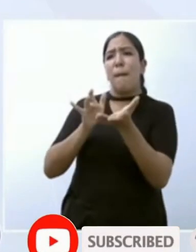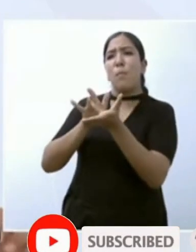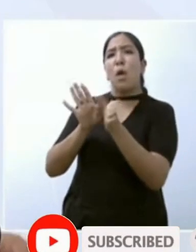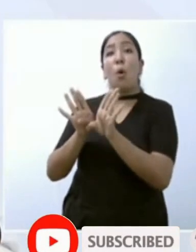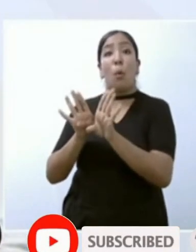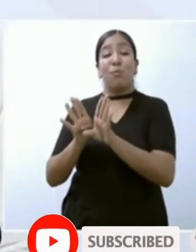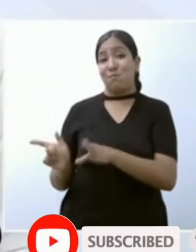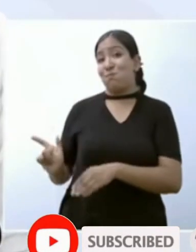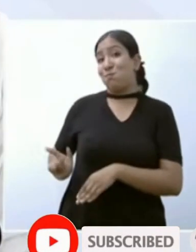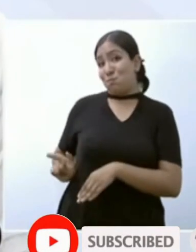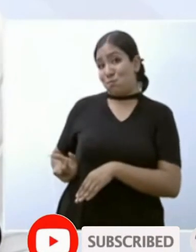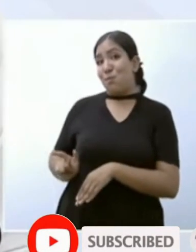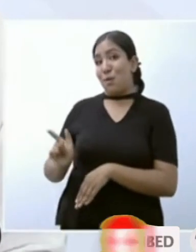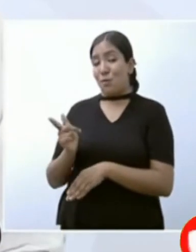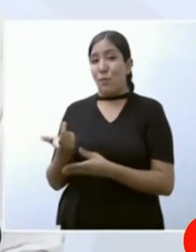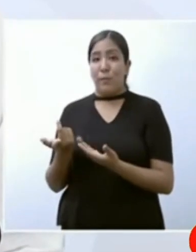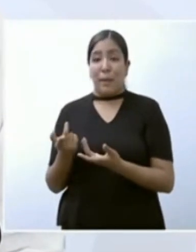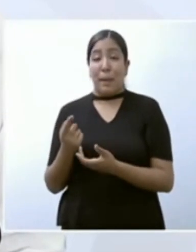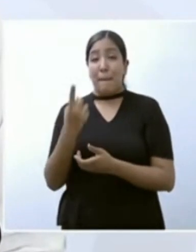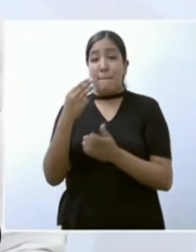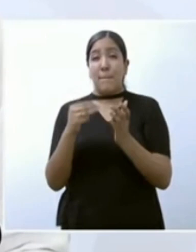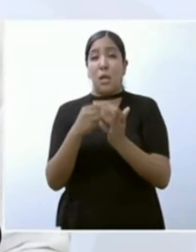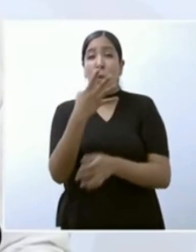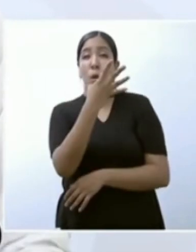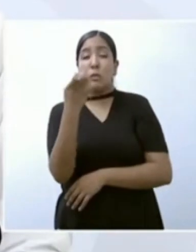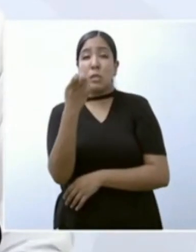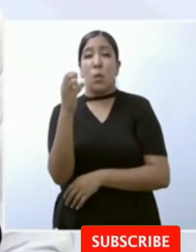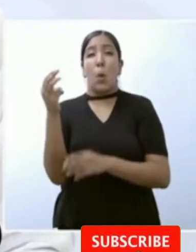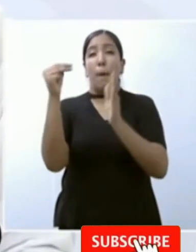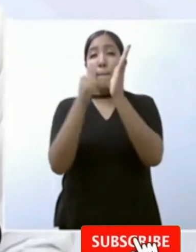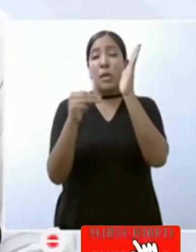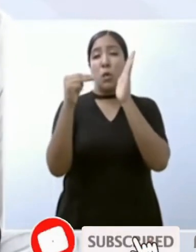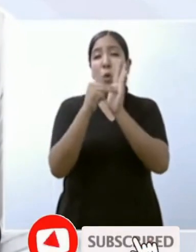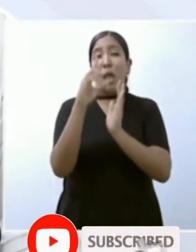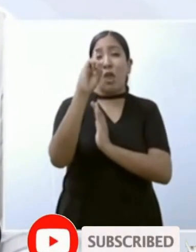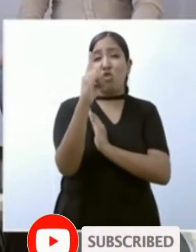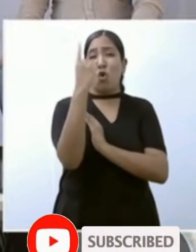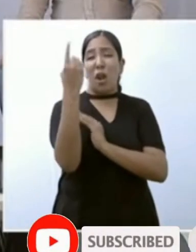mil cuatrocientos millones de dólares al año